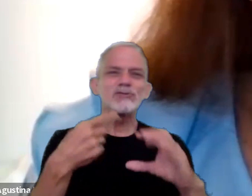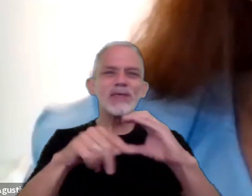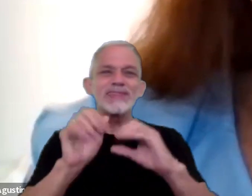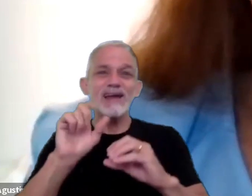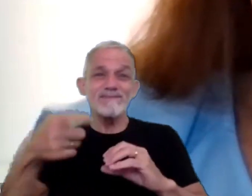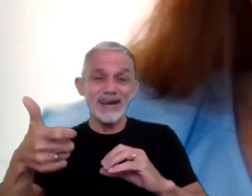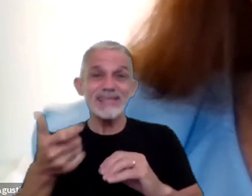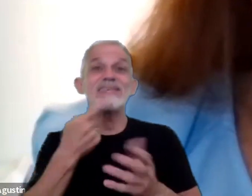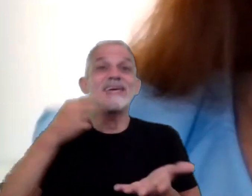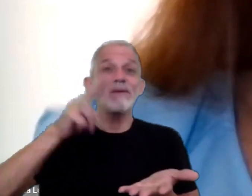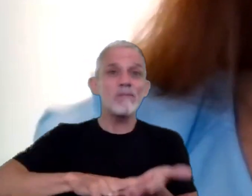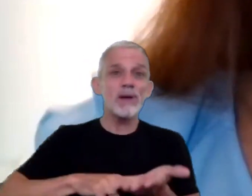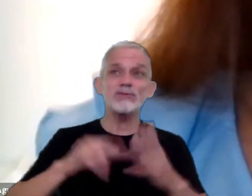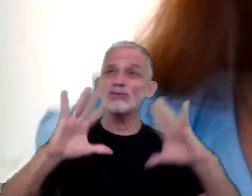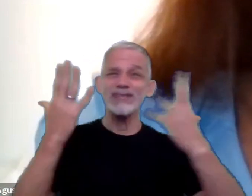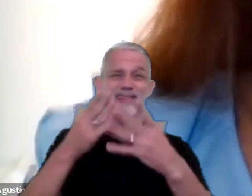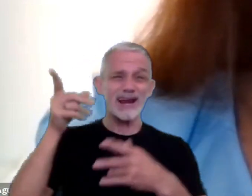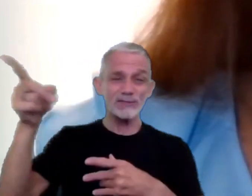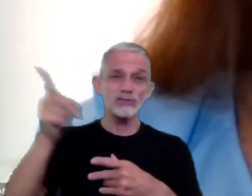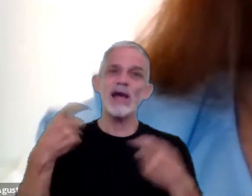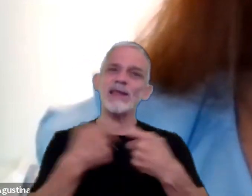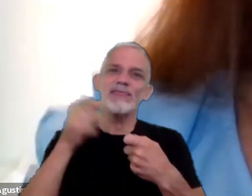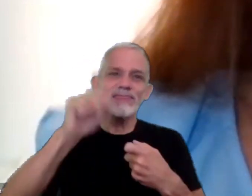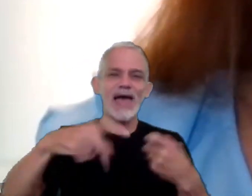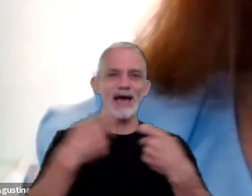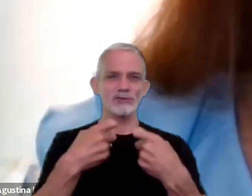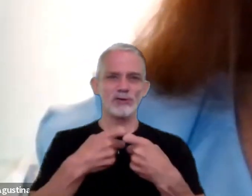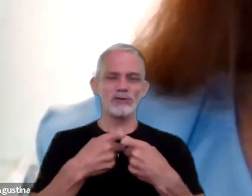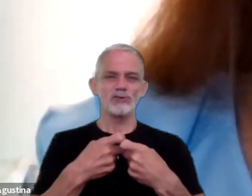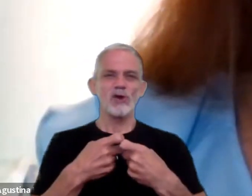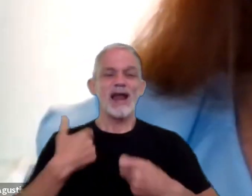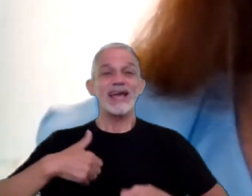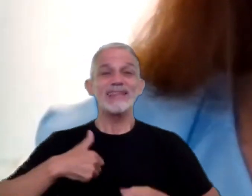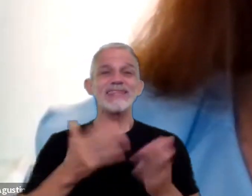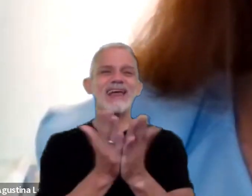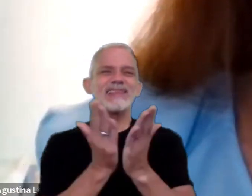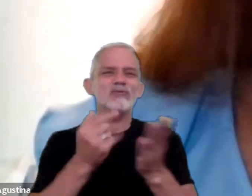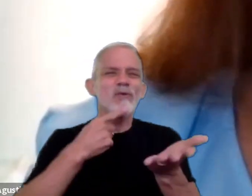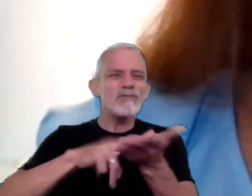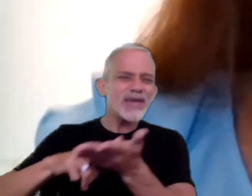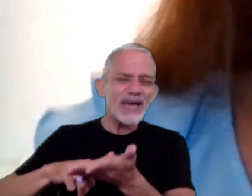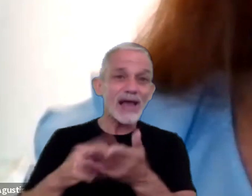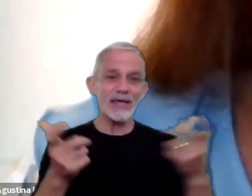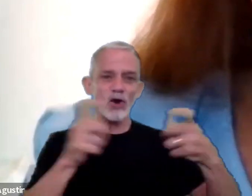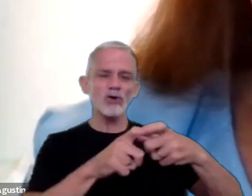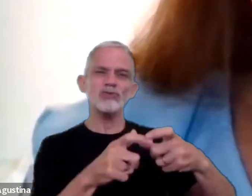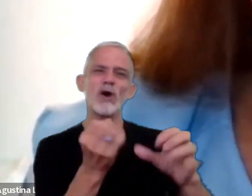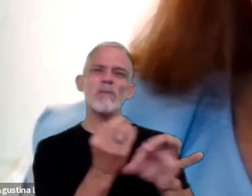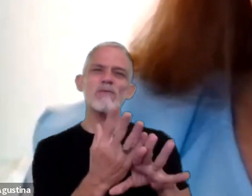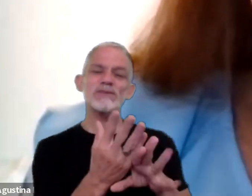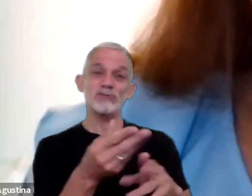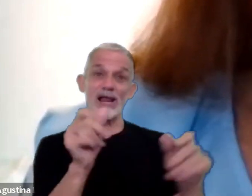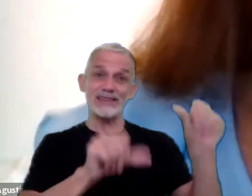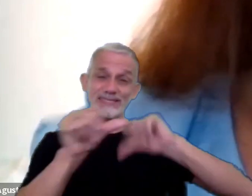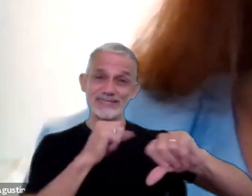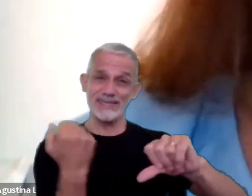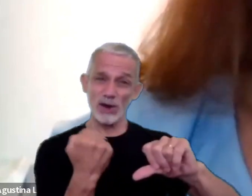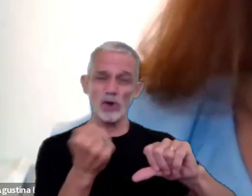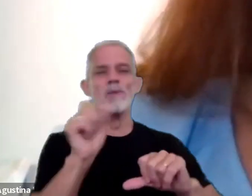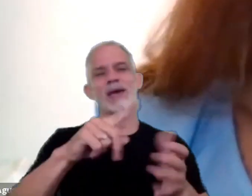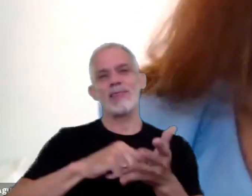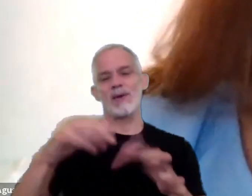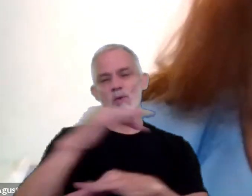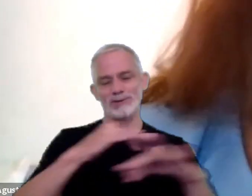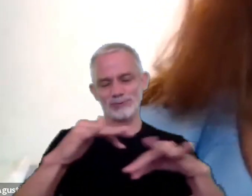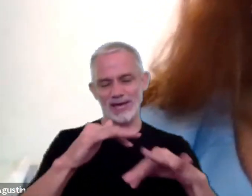e Impuestos Internacionales de la Asociación Argentina de Estudios Fiscales y del Consejo Profesional de Ciencias Económicas de la Ciudad de Buenos